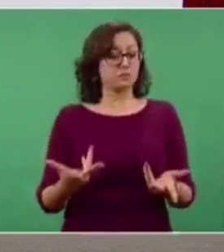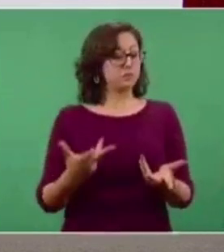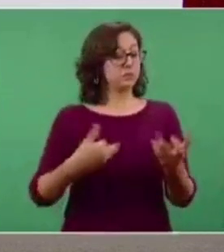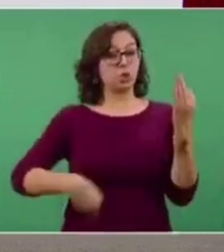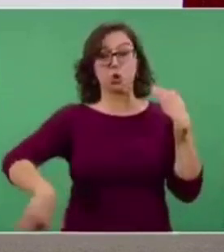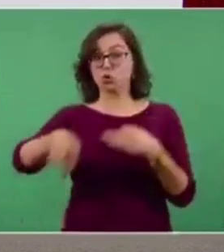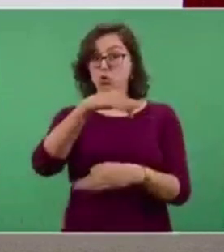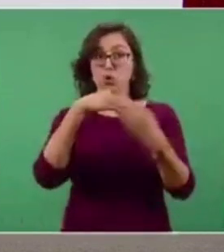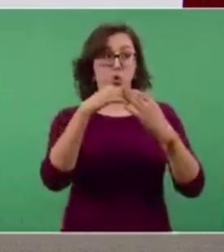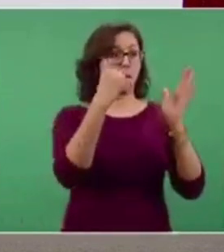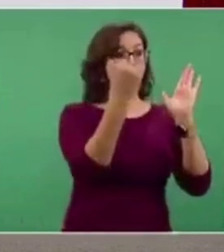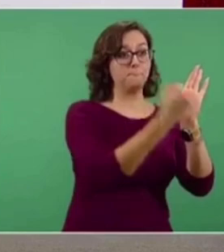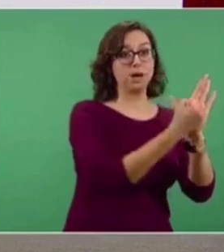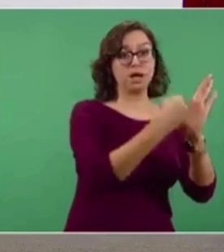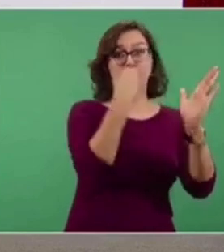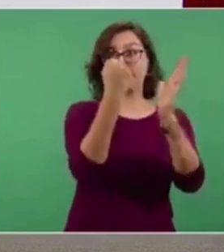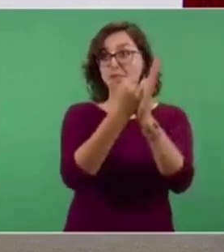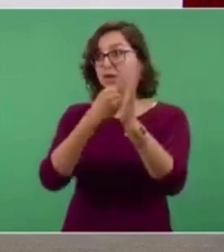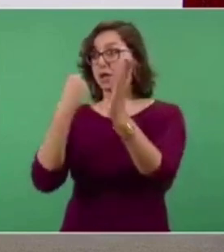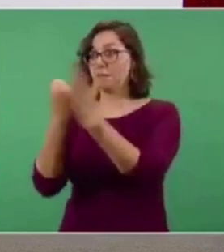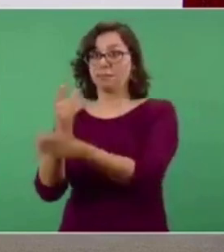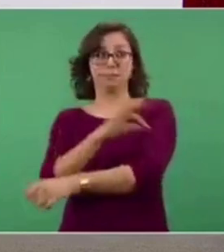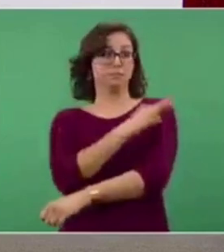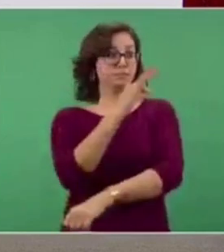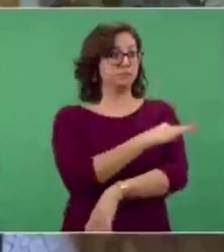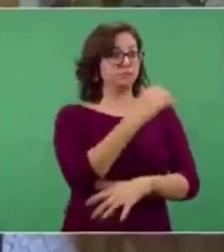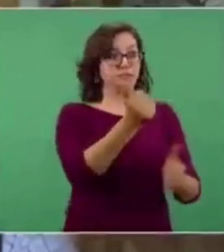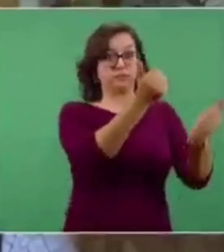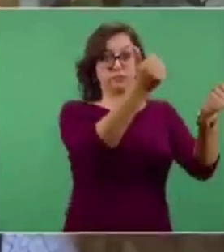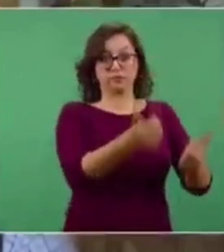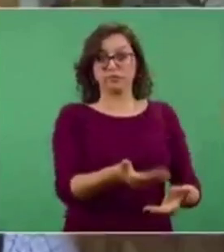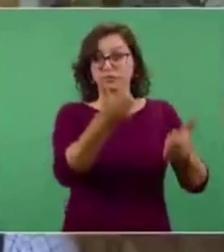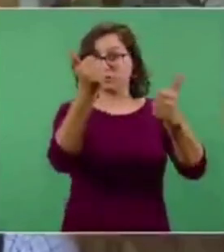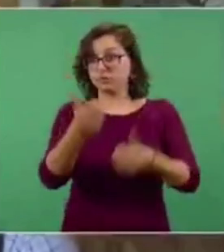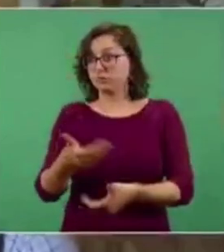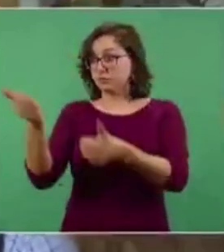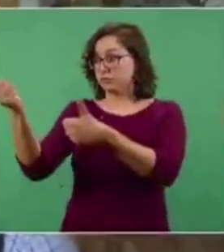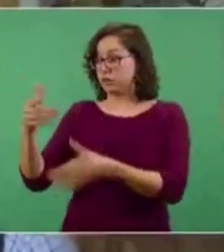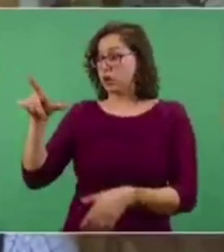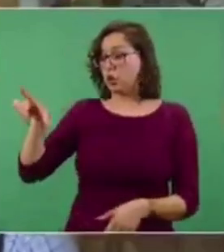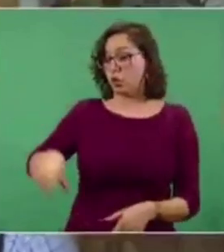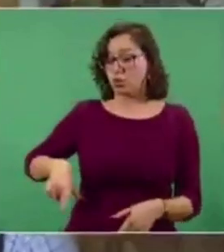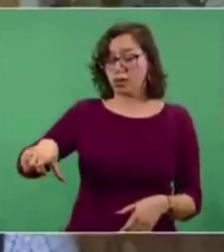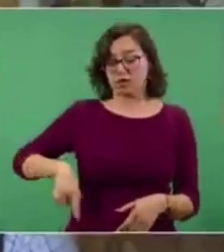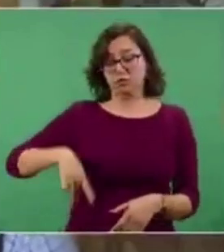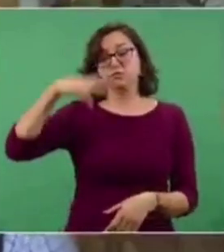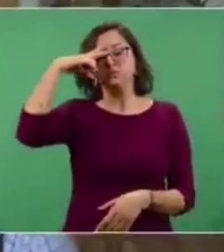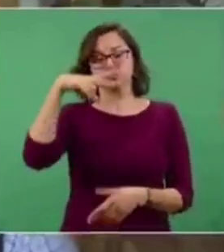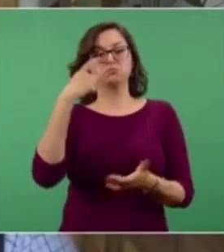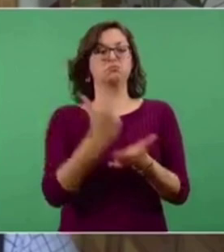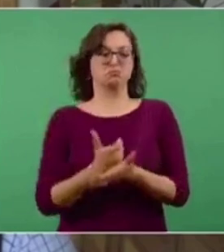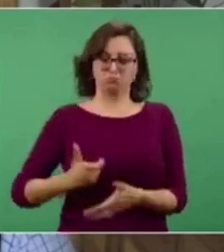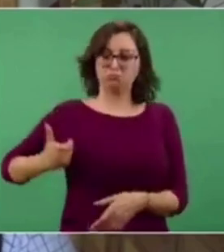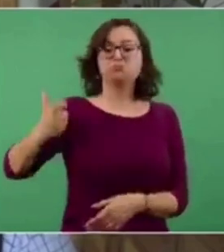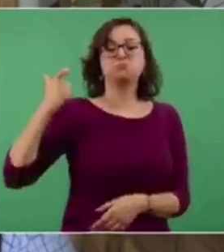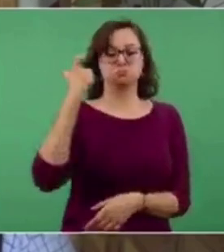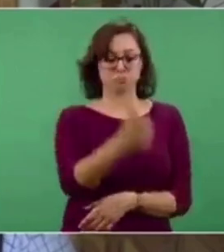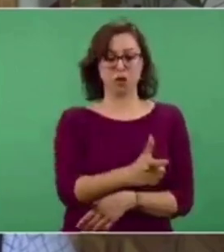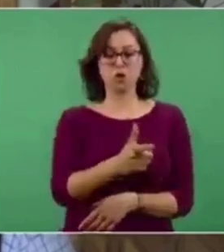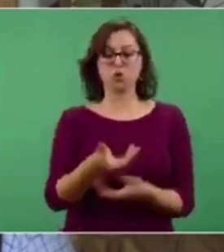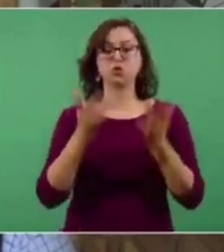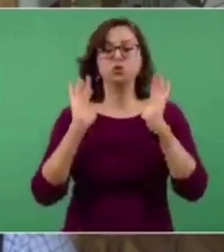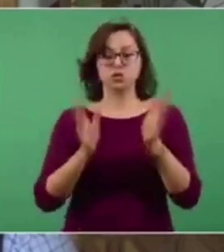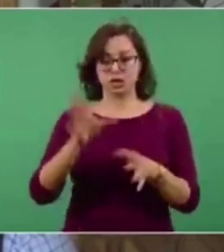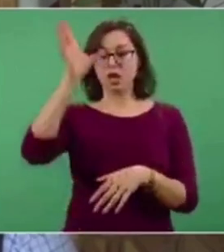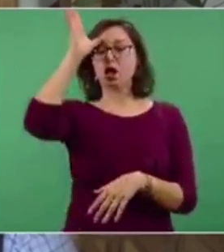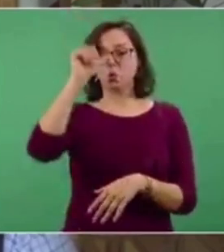se tiene documentada, han sido compradas por el gobierno de México en estos convenios precisamente con